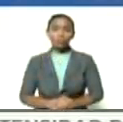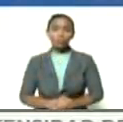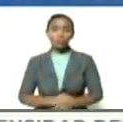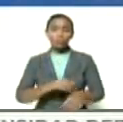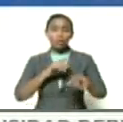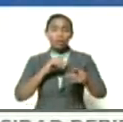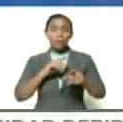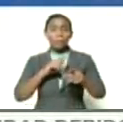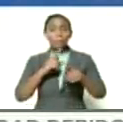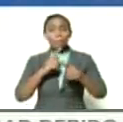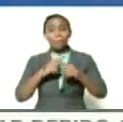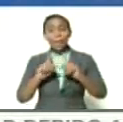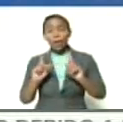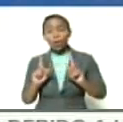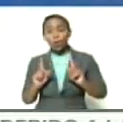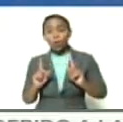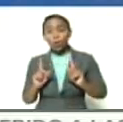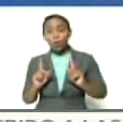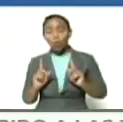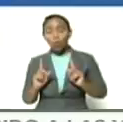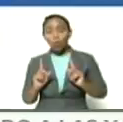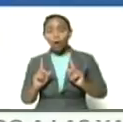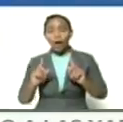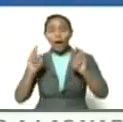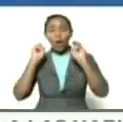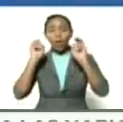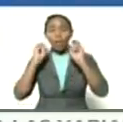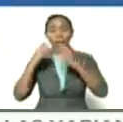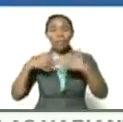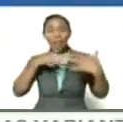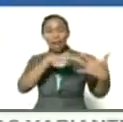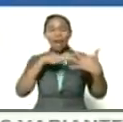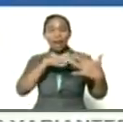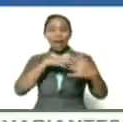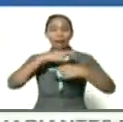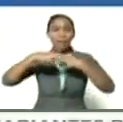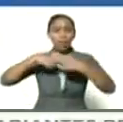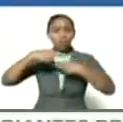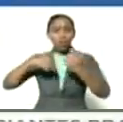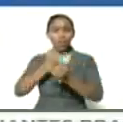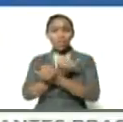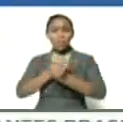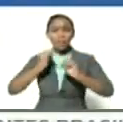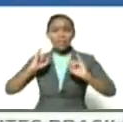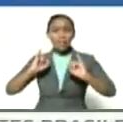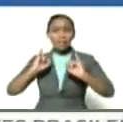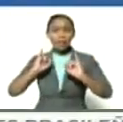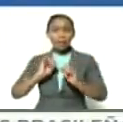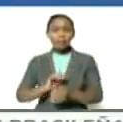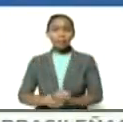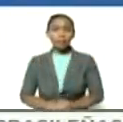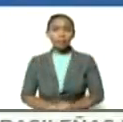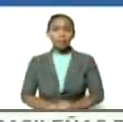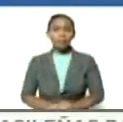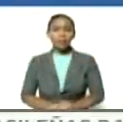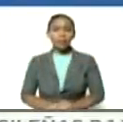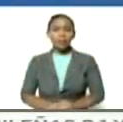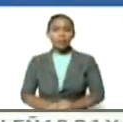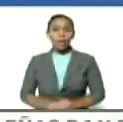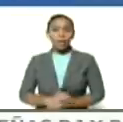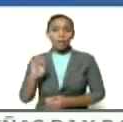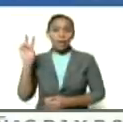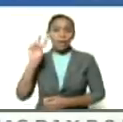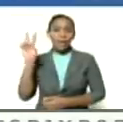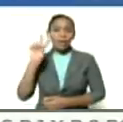excepto en las condiciones de la guerra revolucionaria de independencia de la